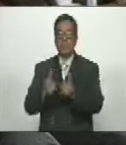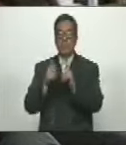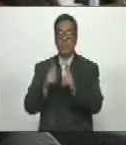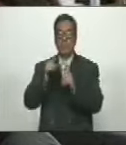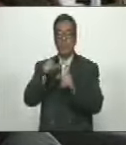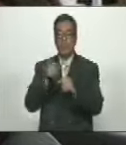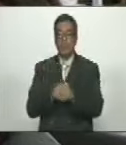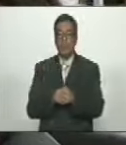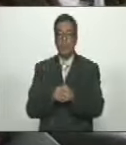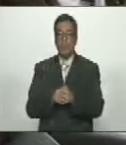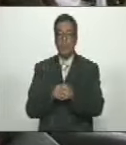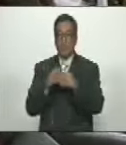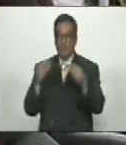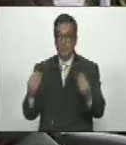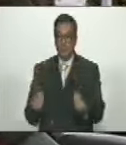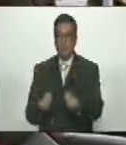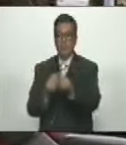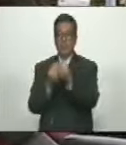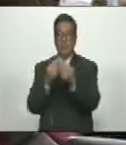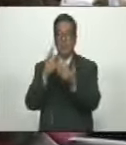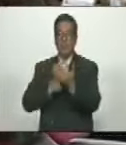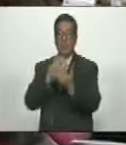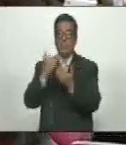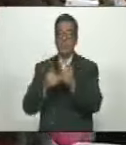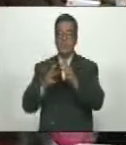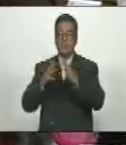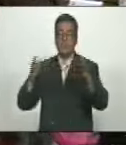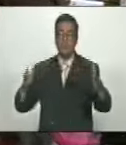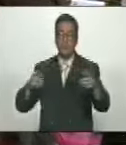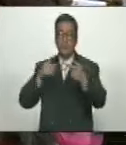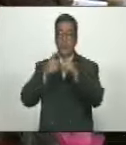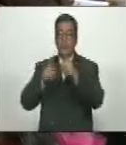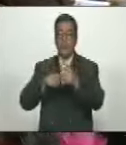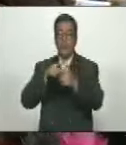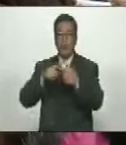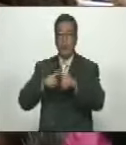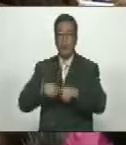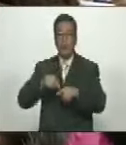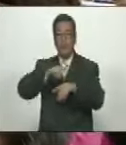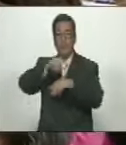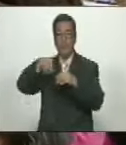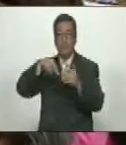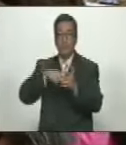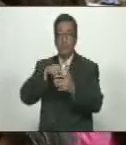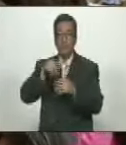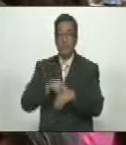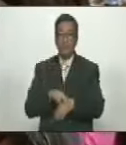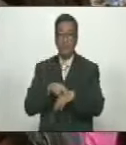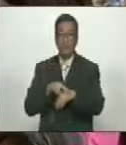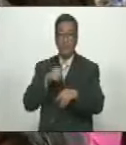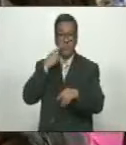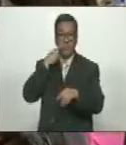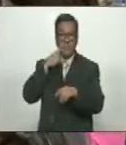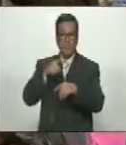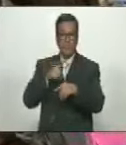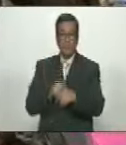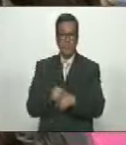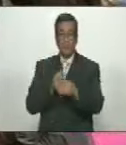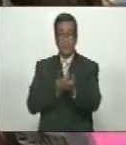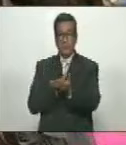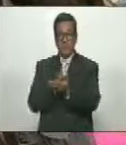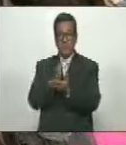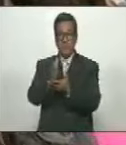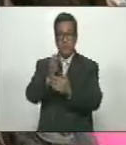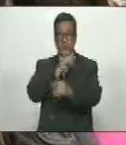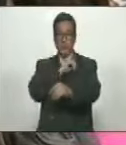y va a acompañar el plan macro del presupuesto nacional que tiene una orientación a seguir